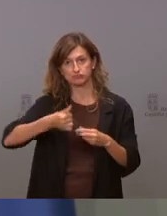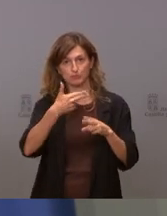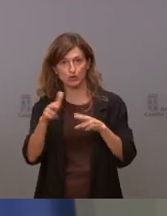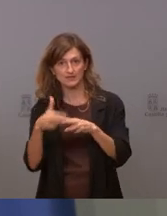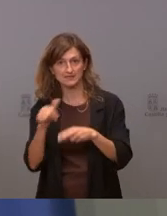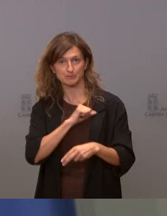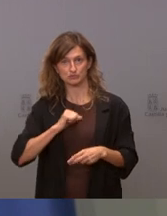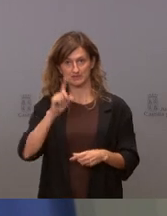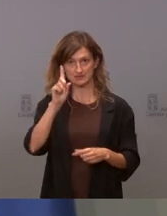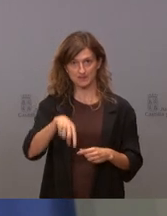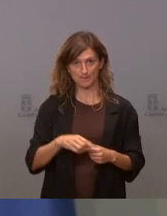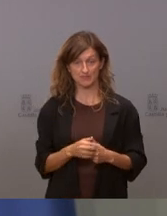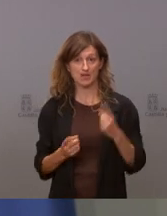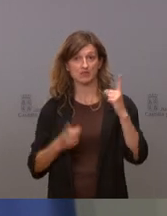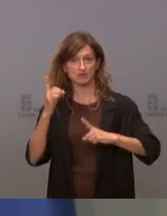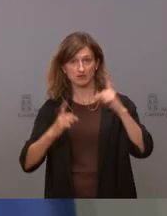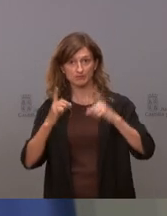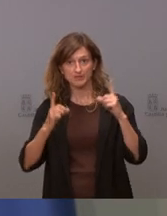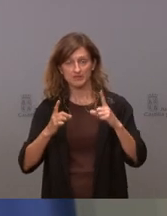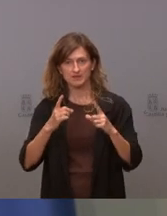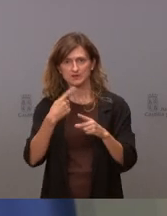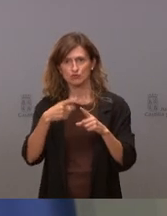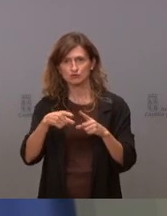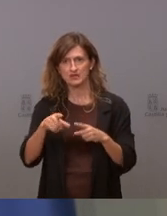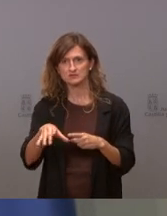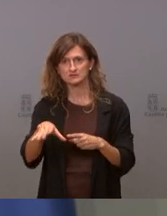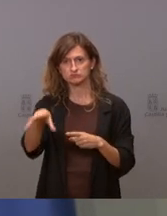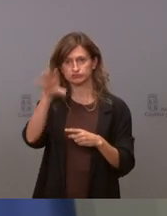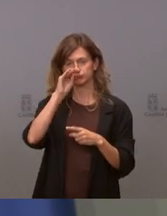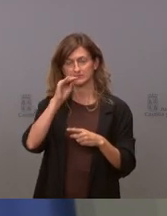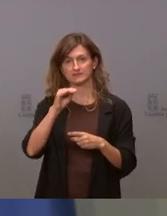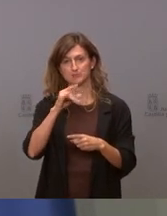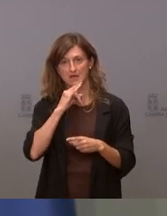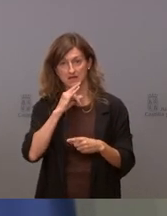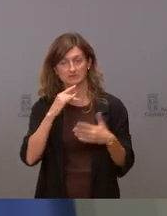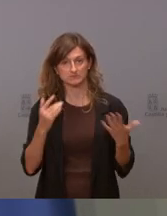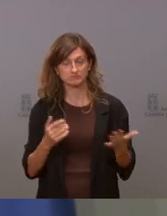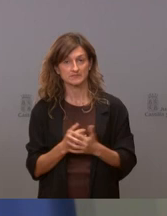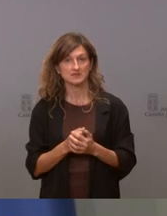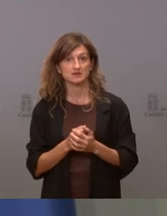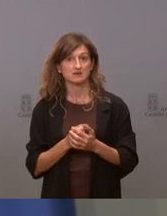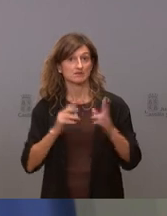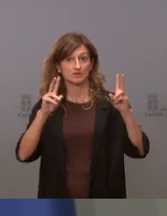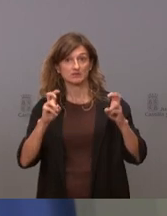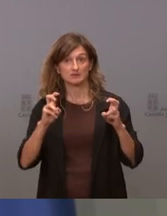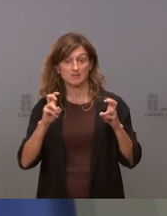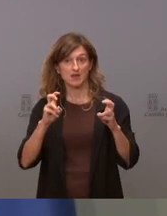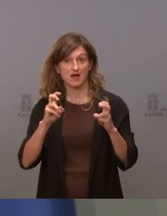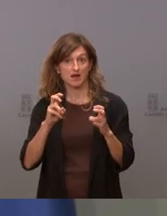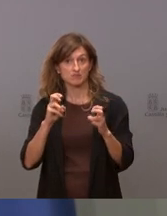y personal y a veces malinterpretamos algunas cosas y yo creo que el asunto no va más allá.